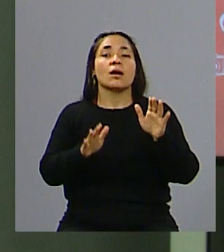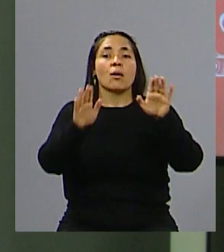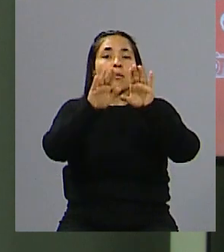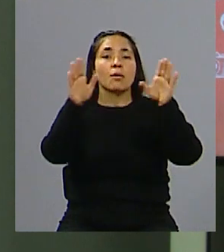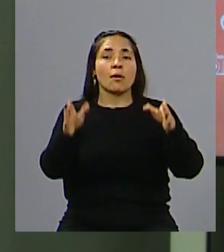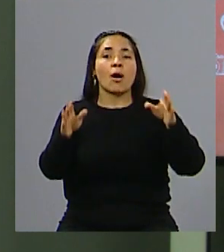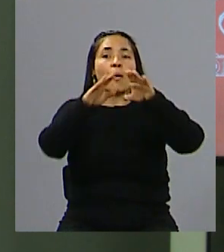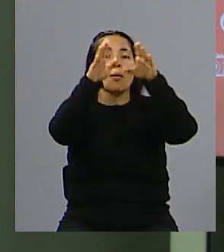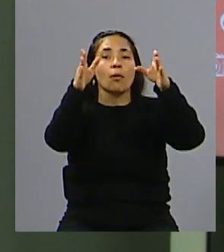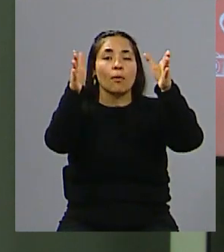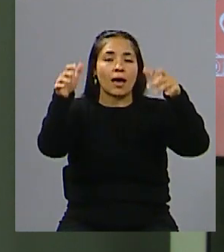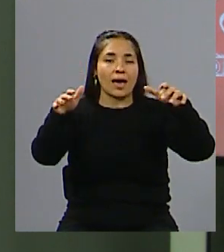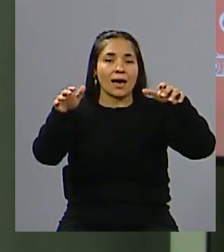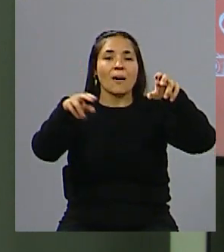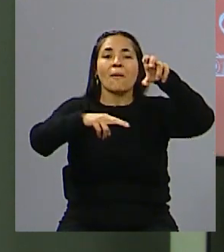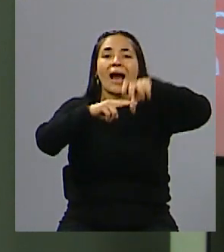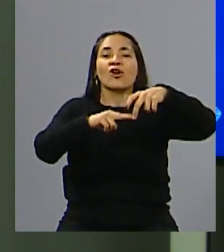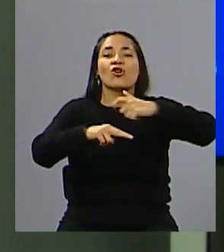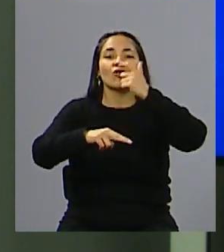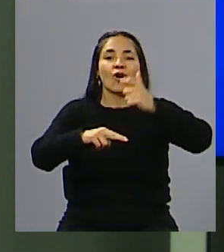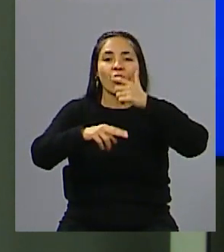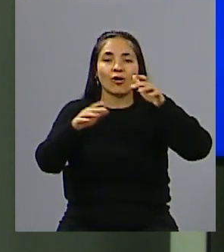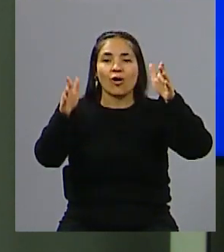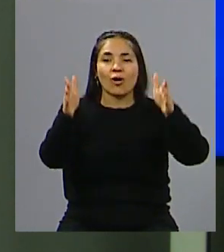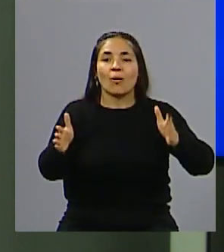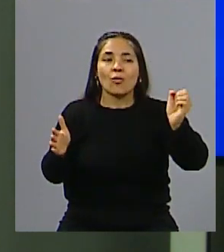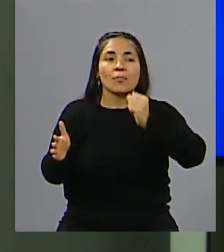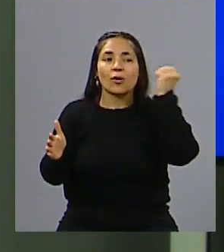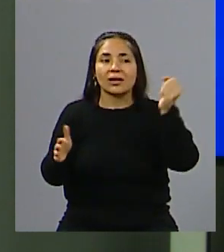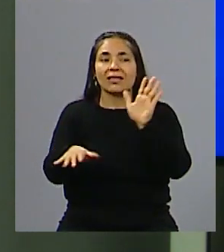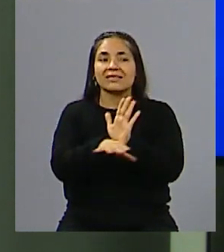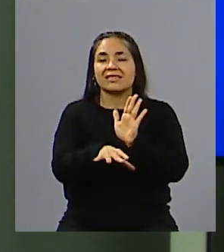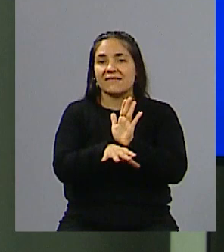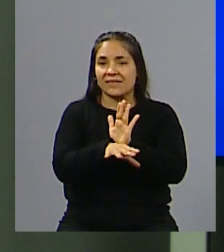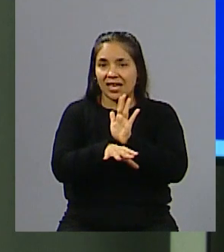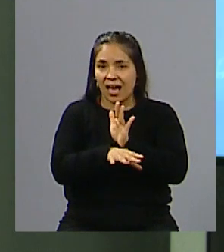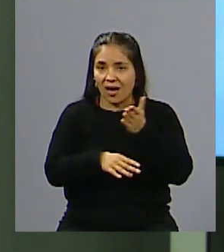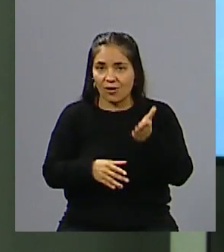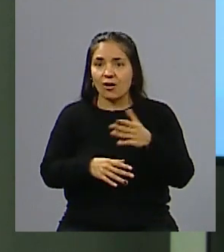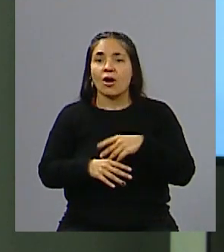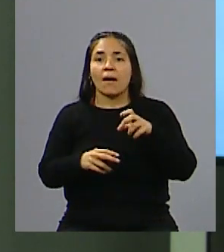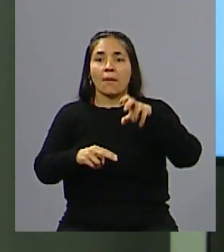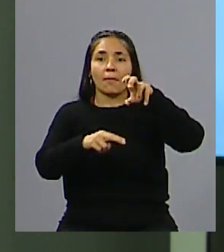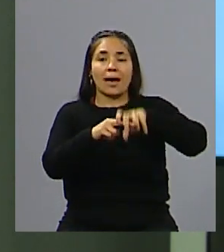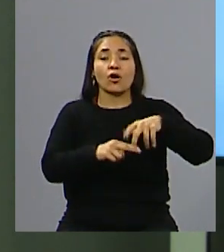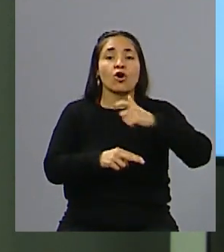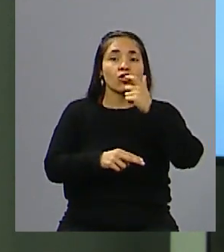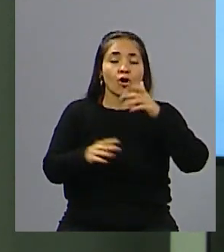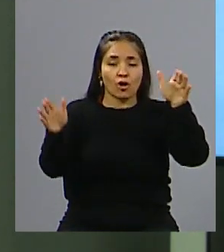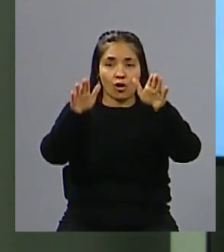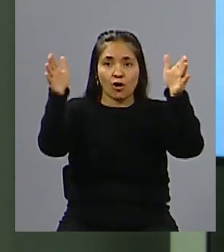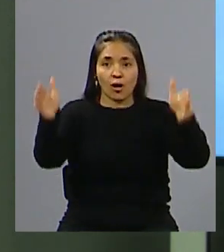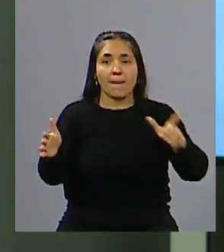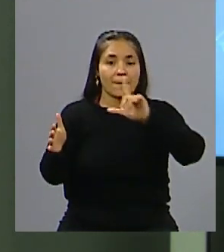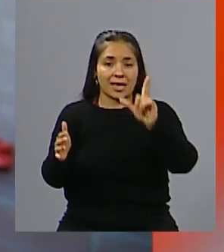del Banco Rojo, que es un banco que tiene un significado muy importante. De hecho, no solamente hay un Banco Rojo, o se piensa en el Banco